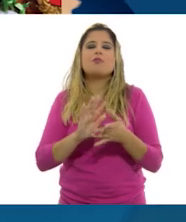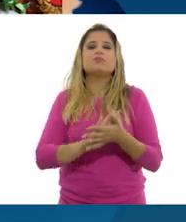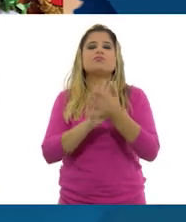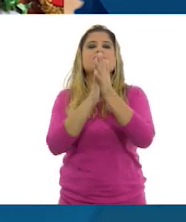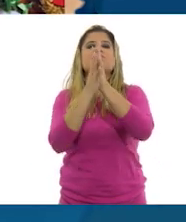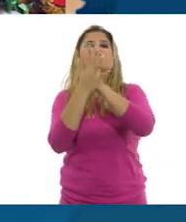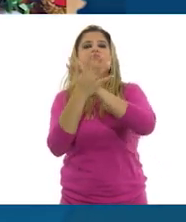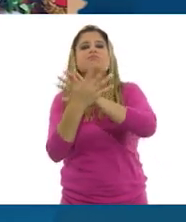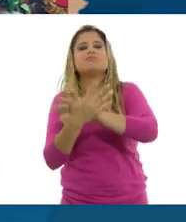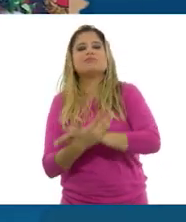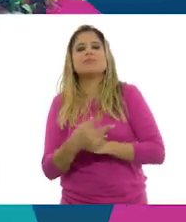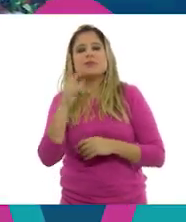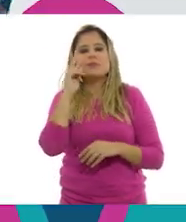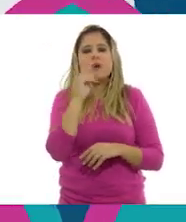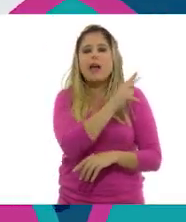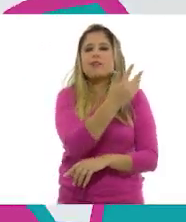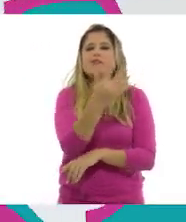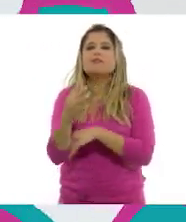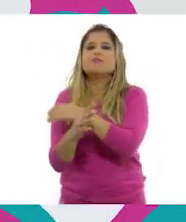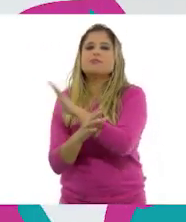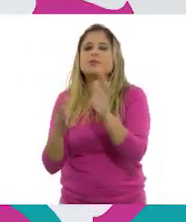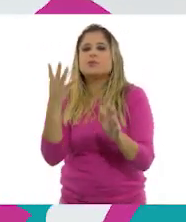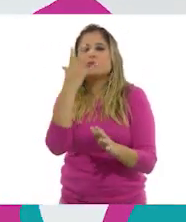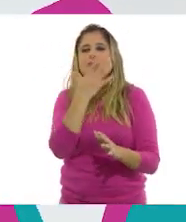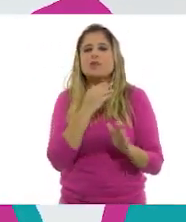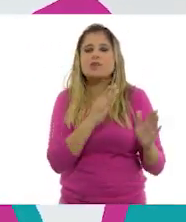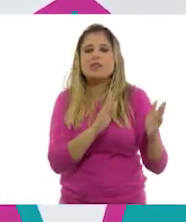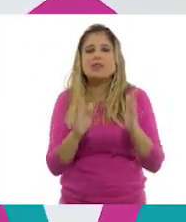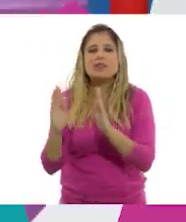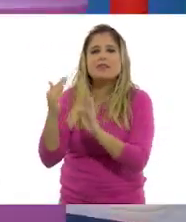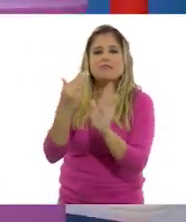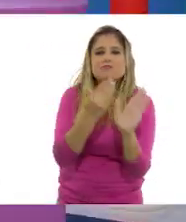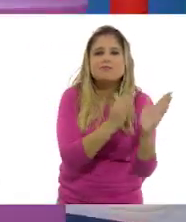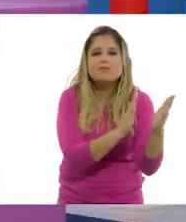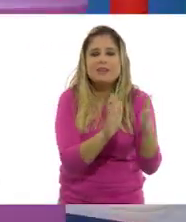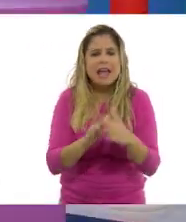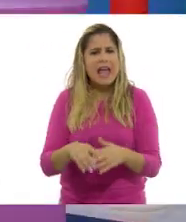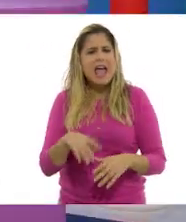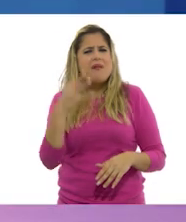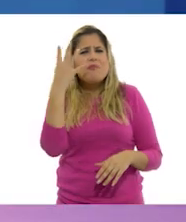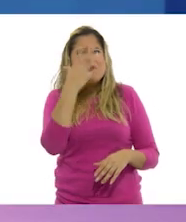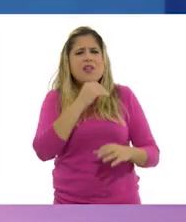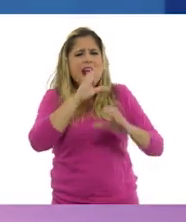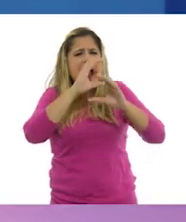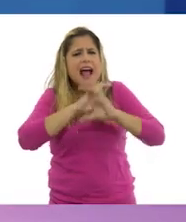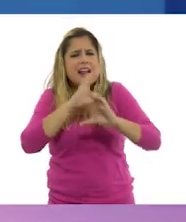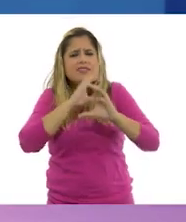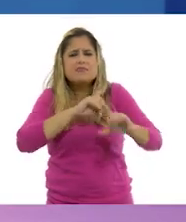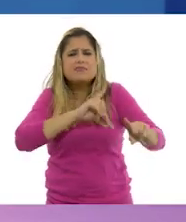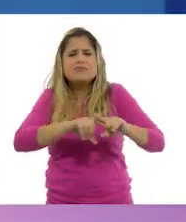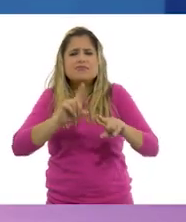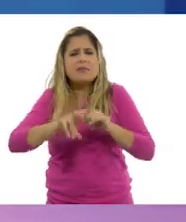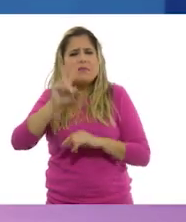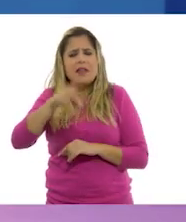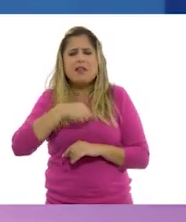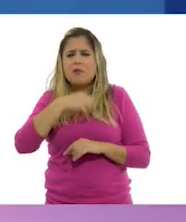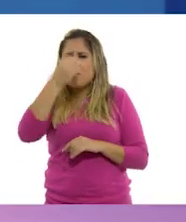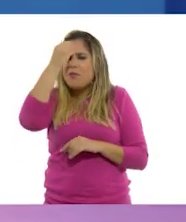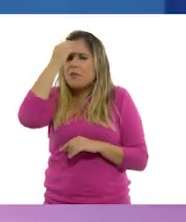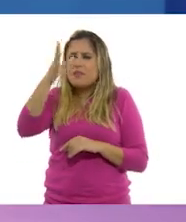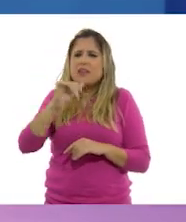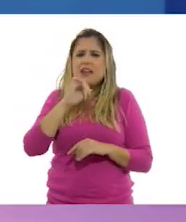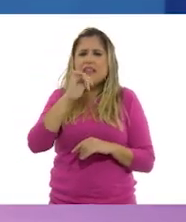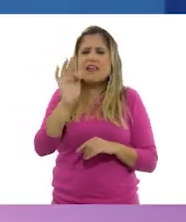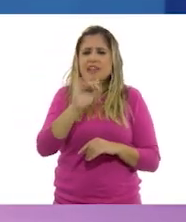rutas a seguir. ¡Guau! ¡Qué increíble aprender todo con canciones! A mí no se me olvidaría nada si